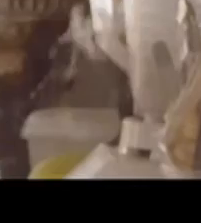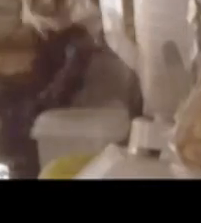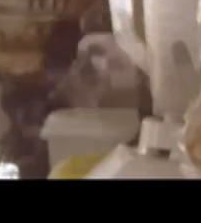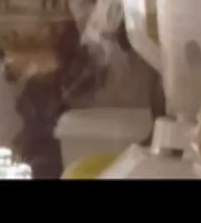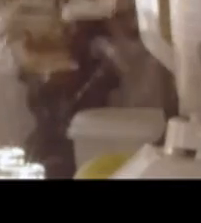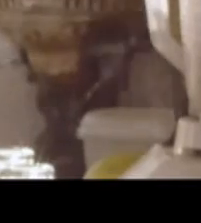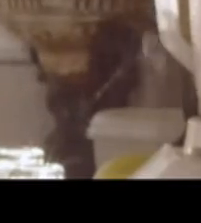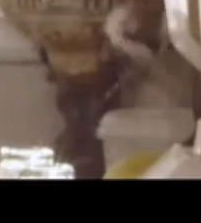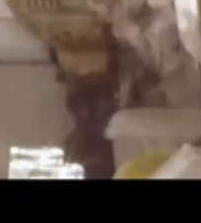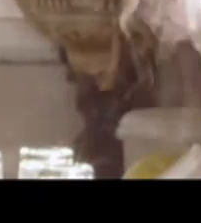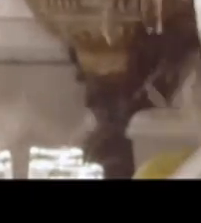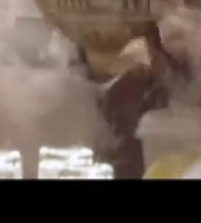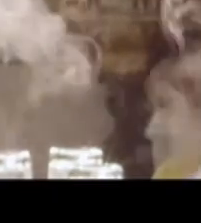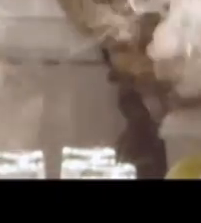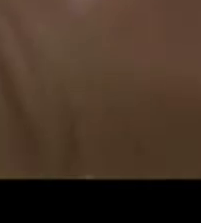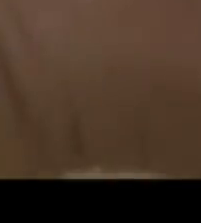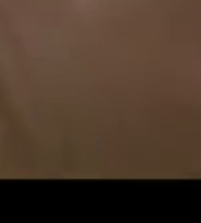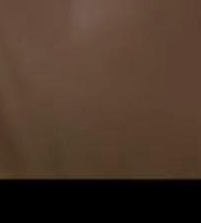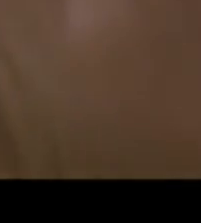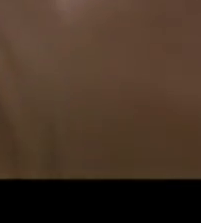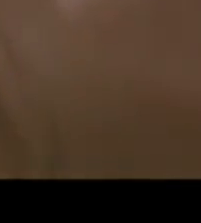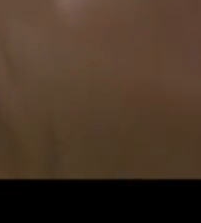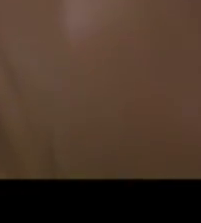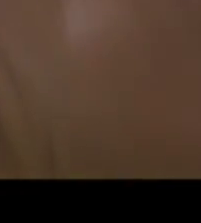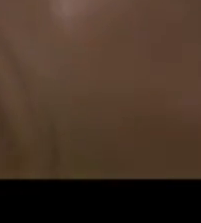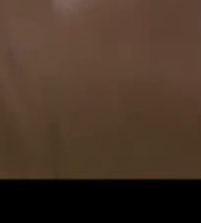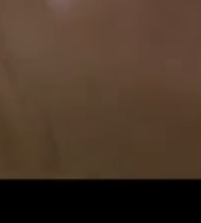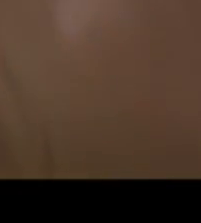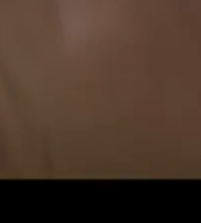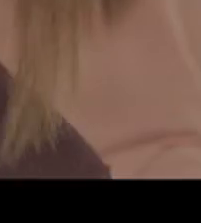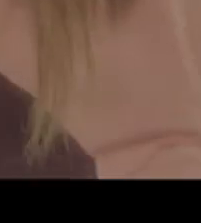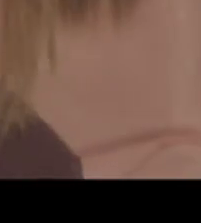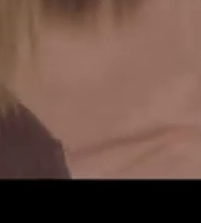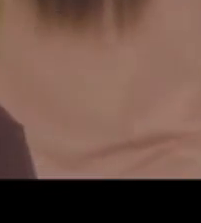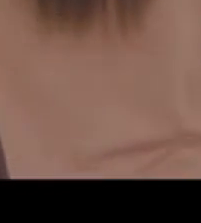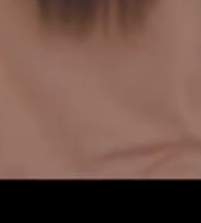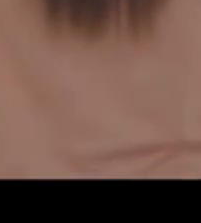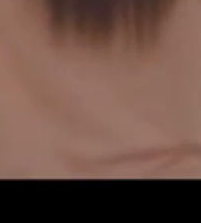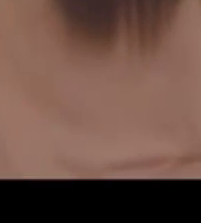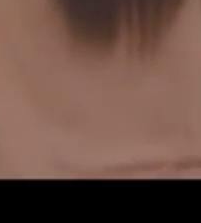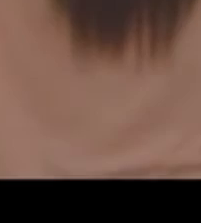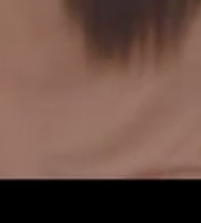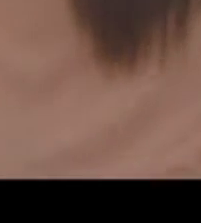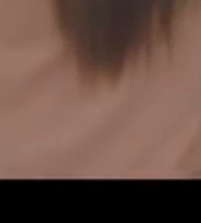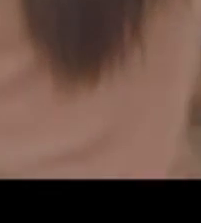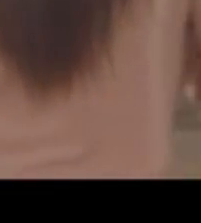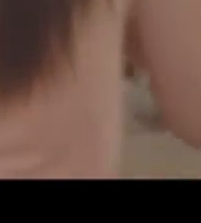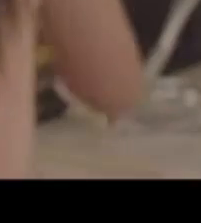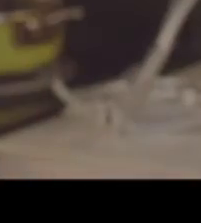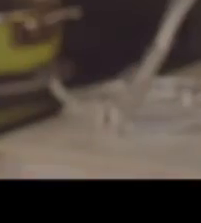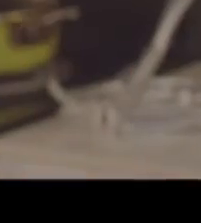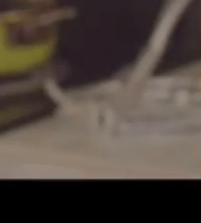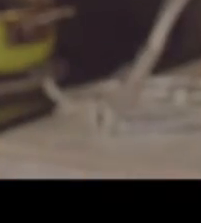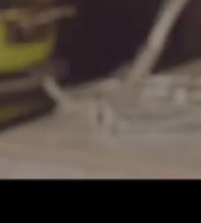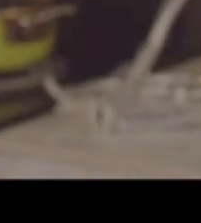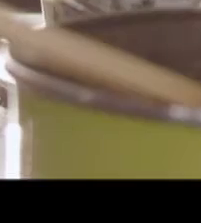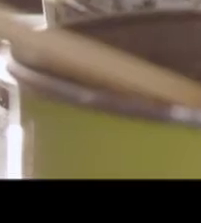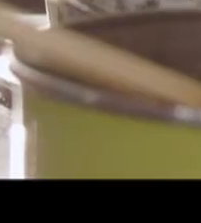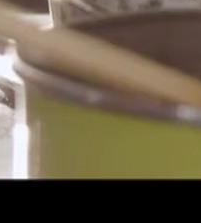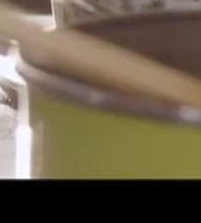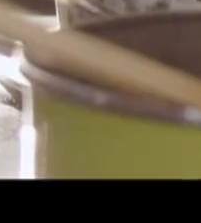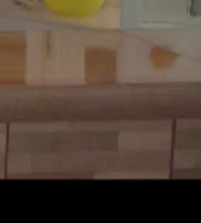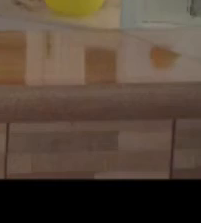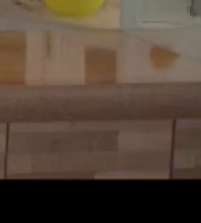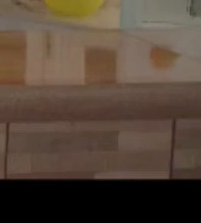Estamos seguros que de ahora en adelante todo gobierno que venga no podrá volver a... ¿Vos bebí en estos frijoles, mija, que se van a quemar?